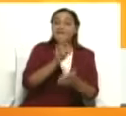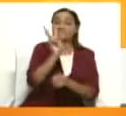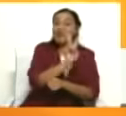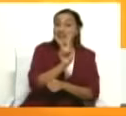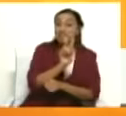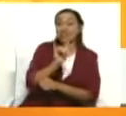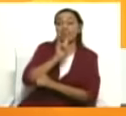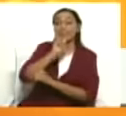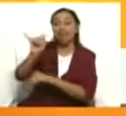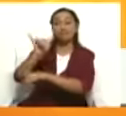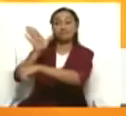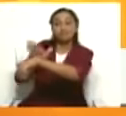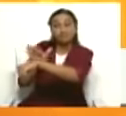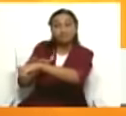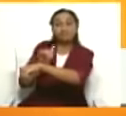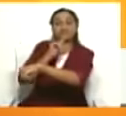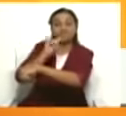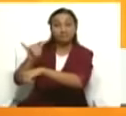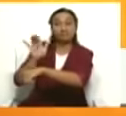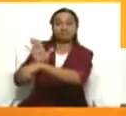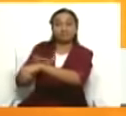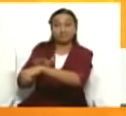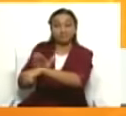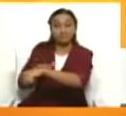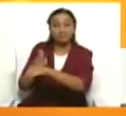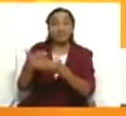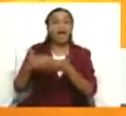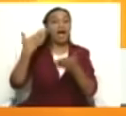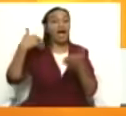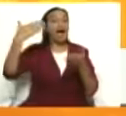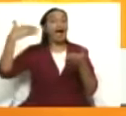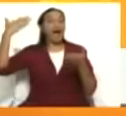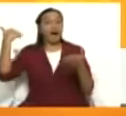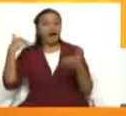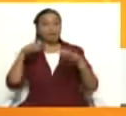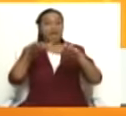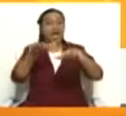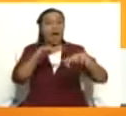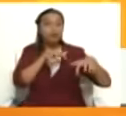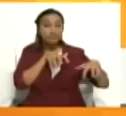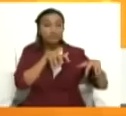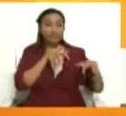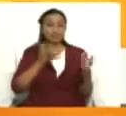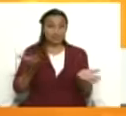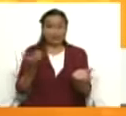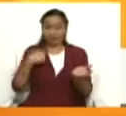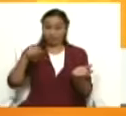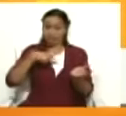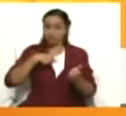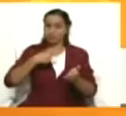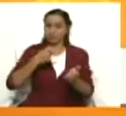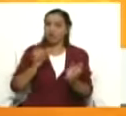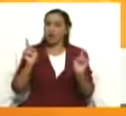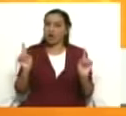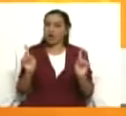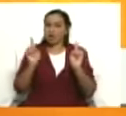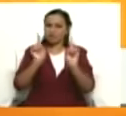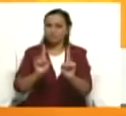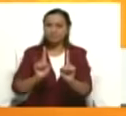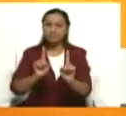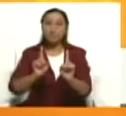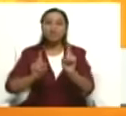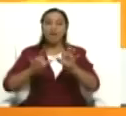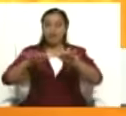incluso, en la audiencia, frente a la sala de cuestiones preliminares, donde nosotros acudimos, perdón, en la sala de apelaciones,